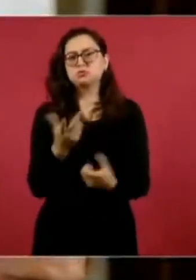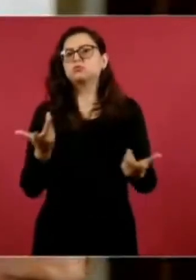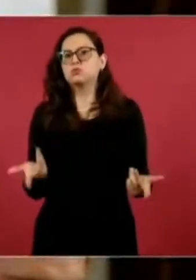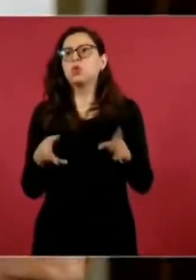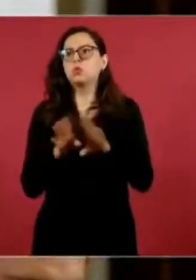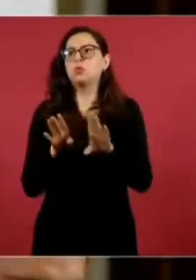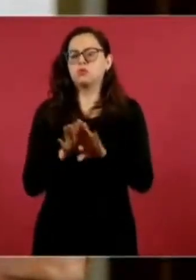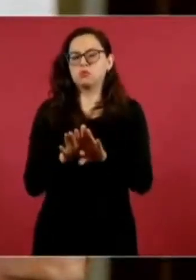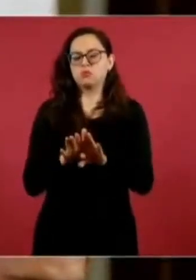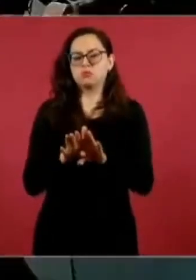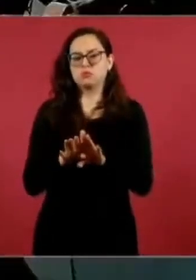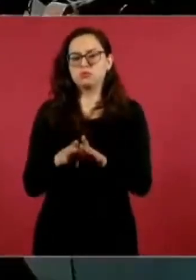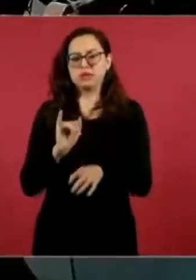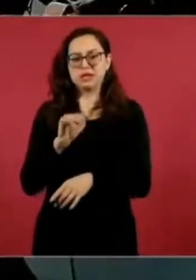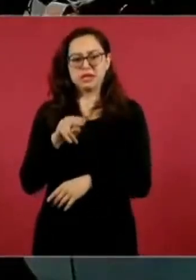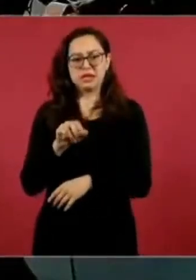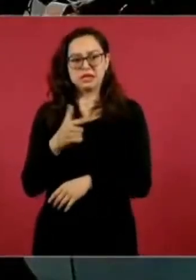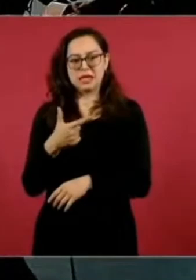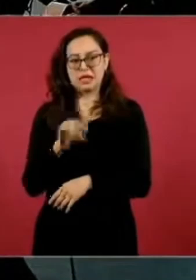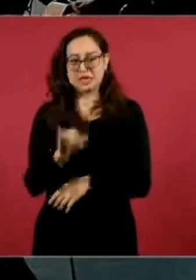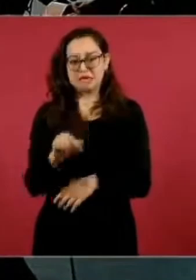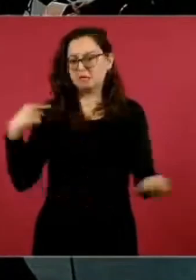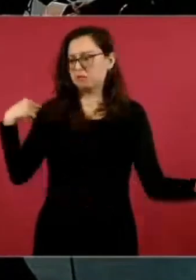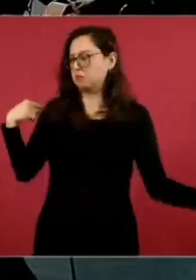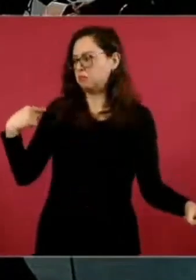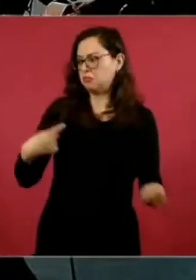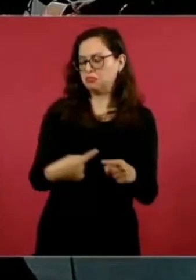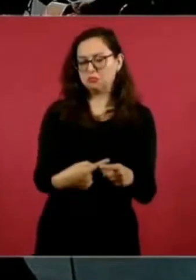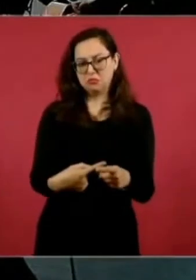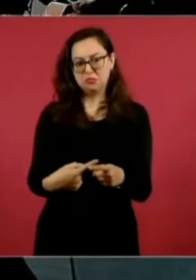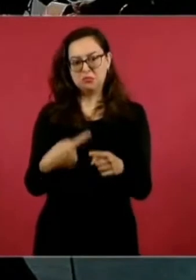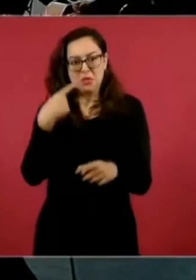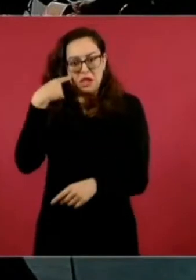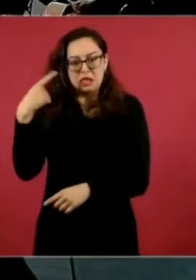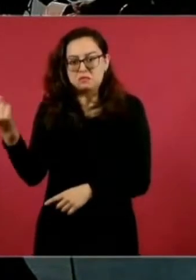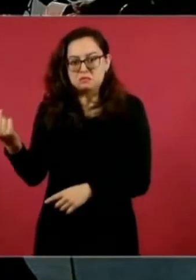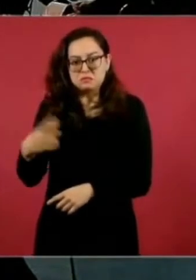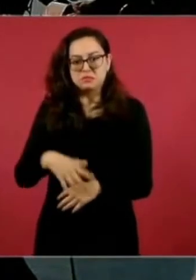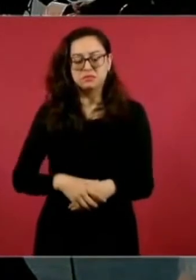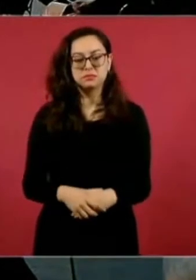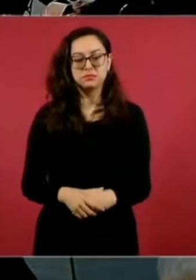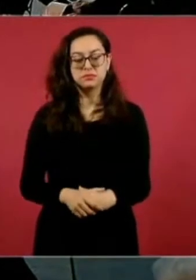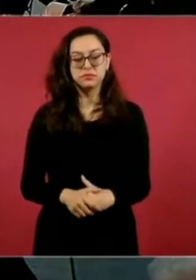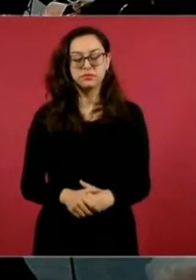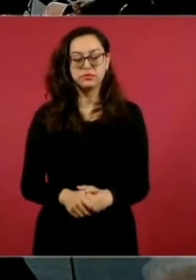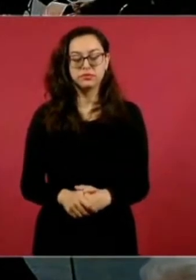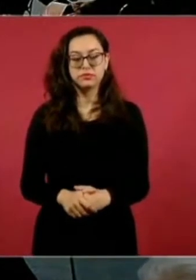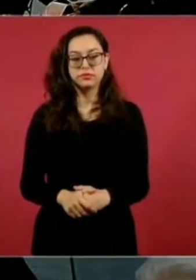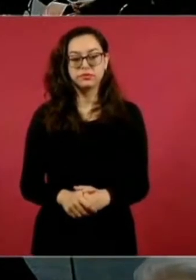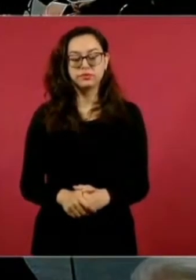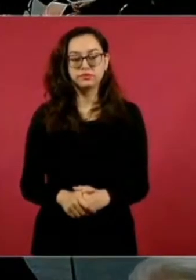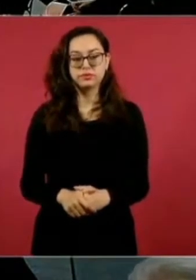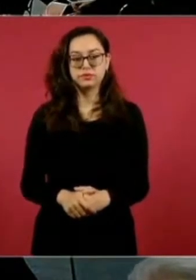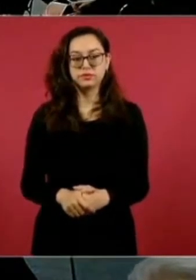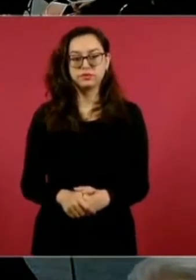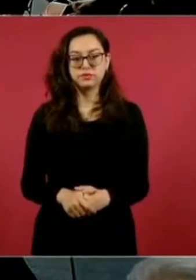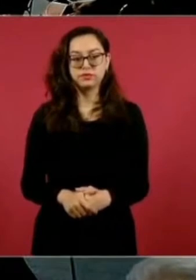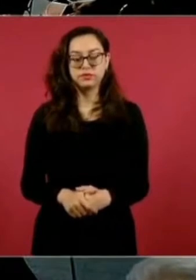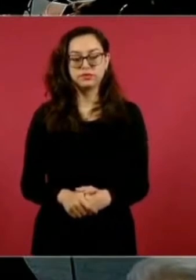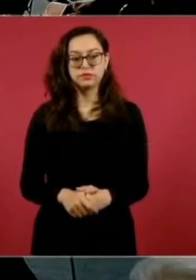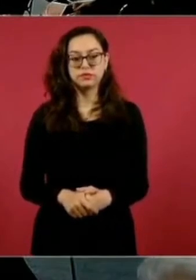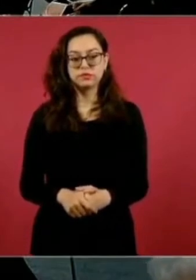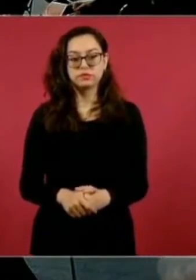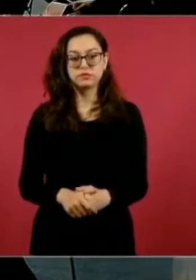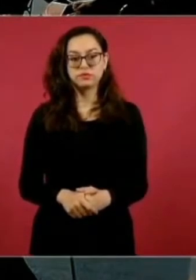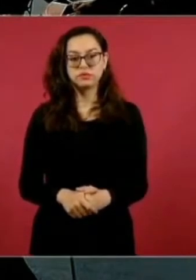Es lo más bajo desde que se